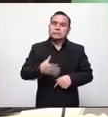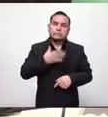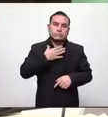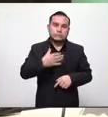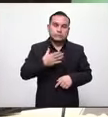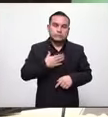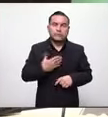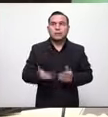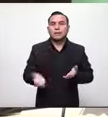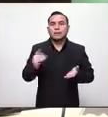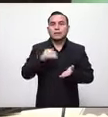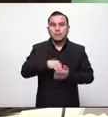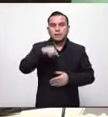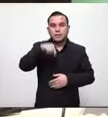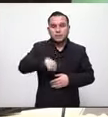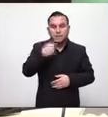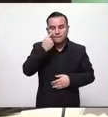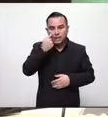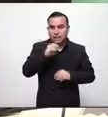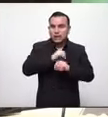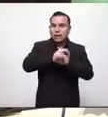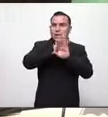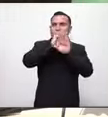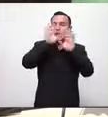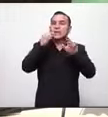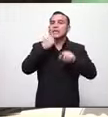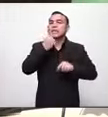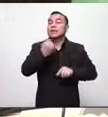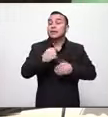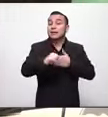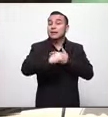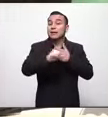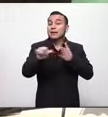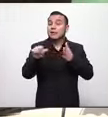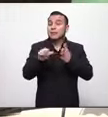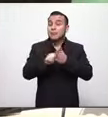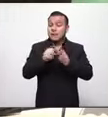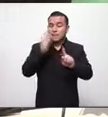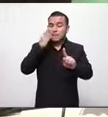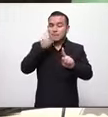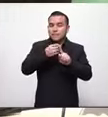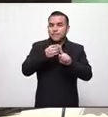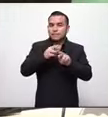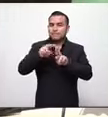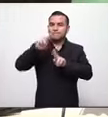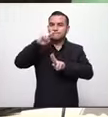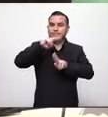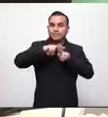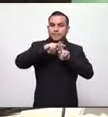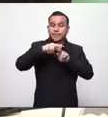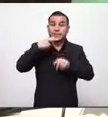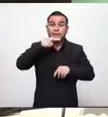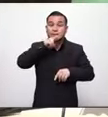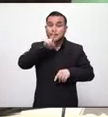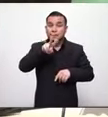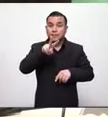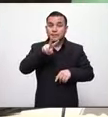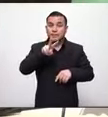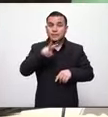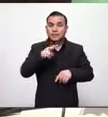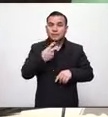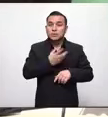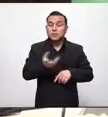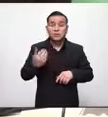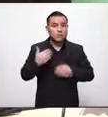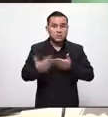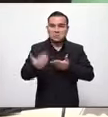una vez más las muestras que está dando la asamblea legislativa específicamente los partidos que no